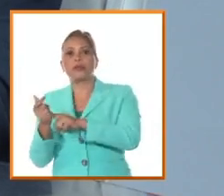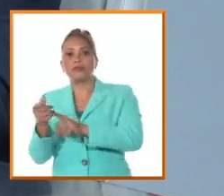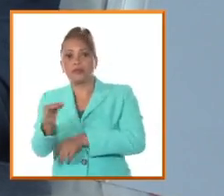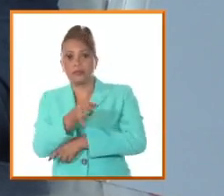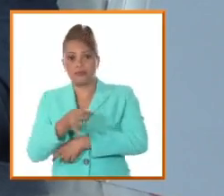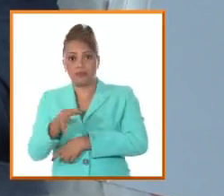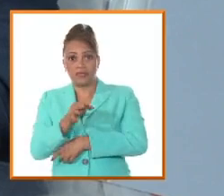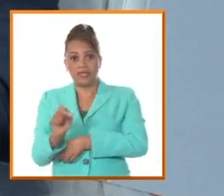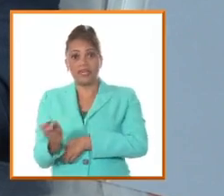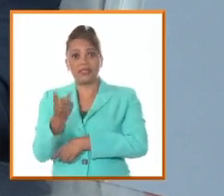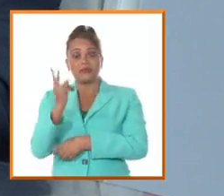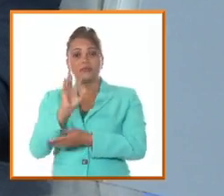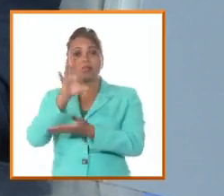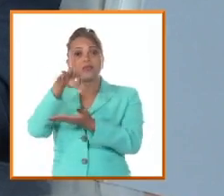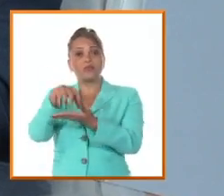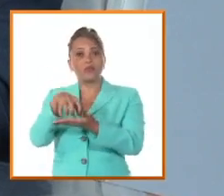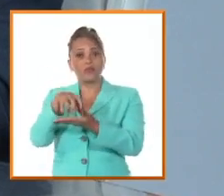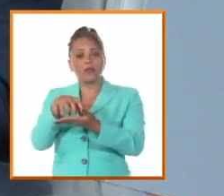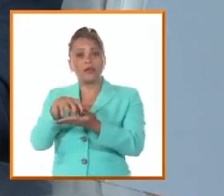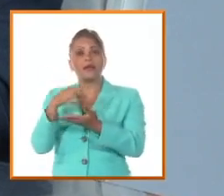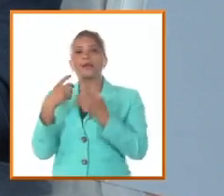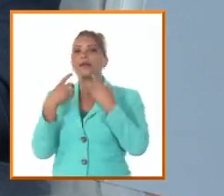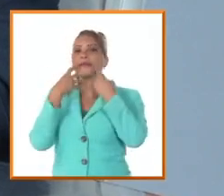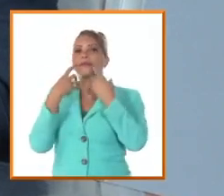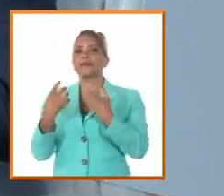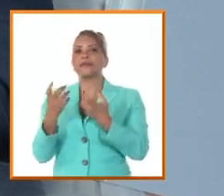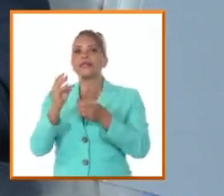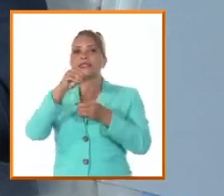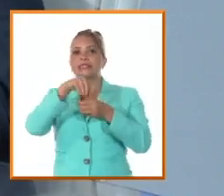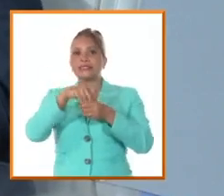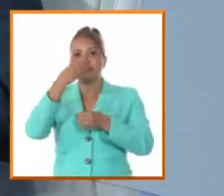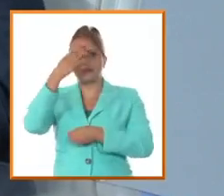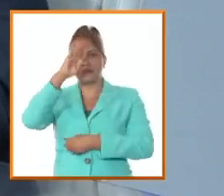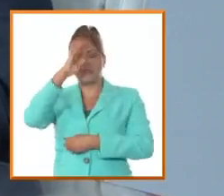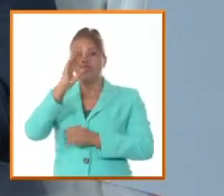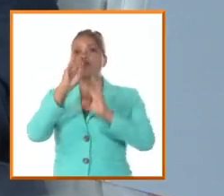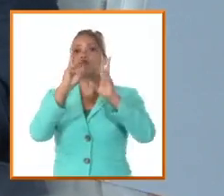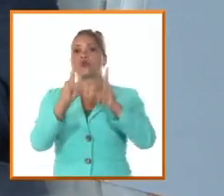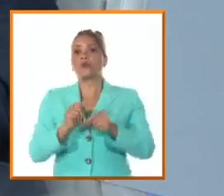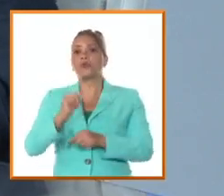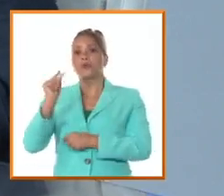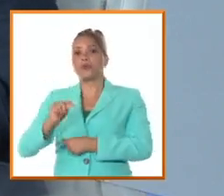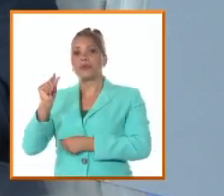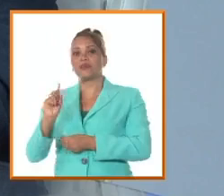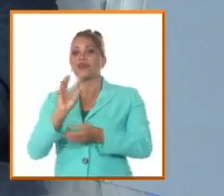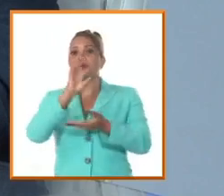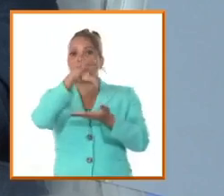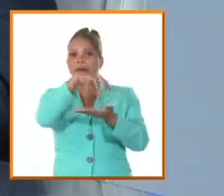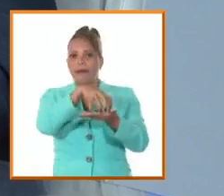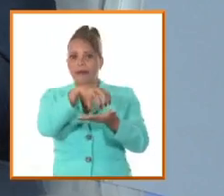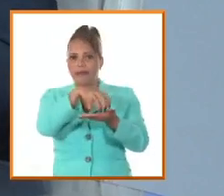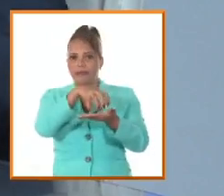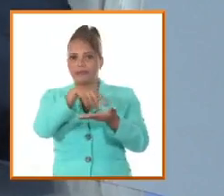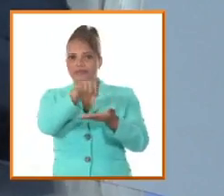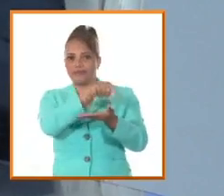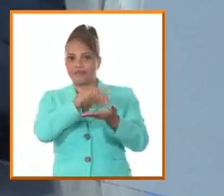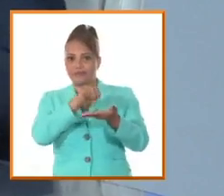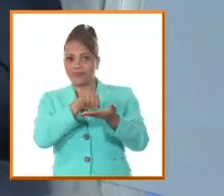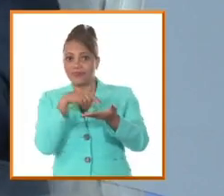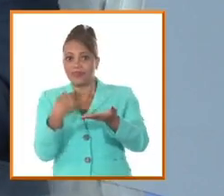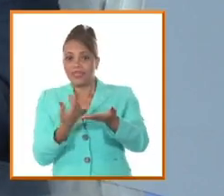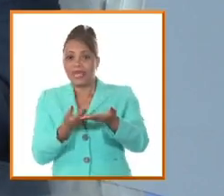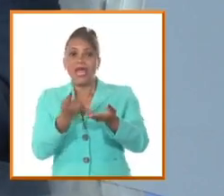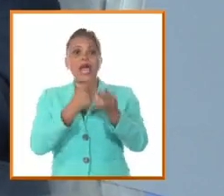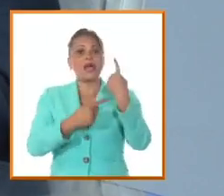momento determinado la segunda ciudad en importancia de la isla por el número de sus habitantes, y que tenía